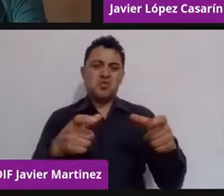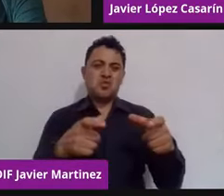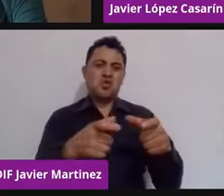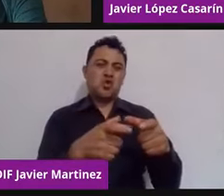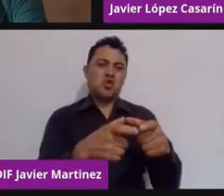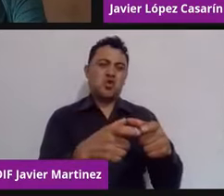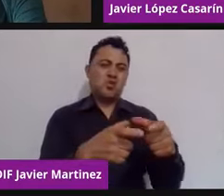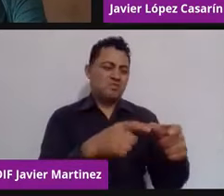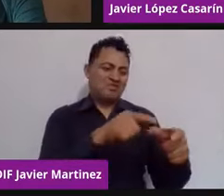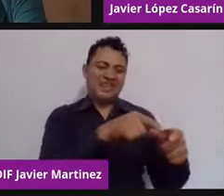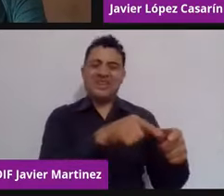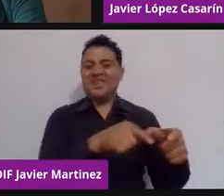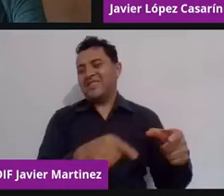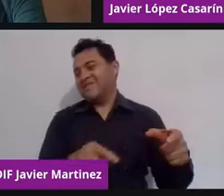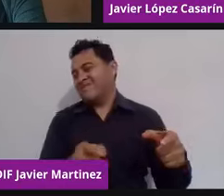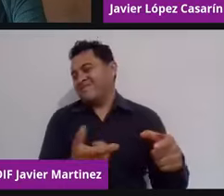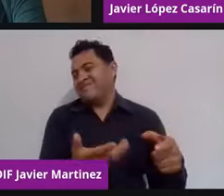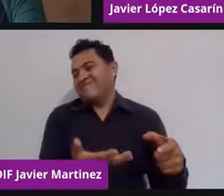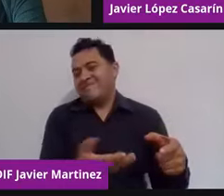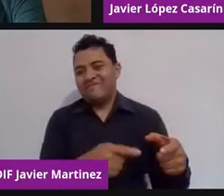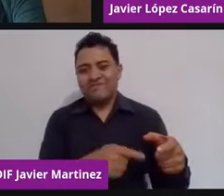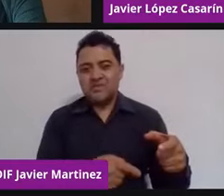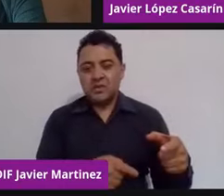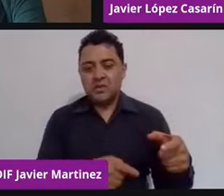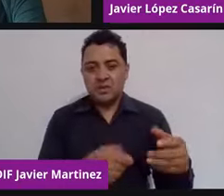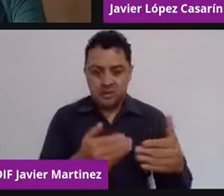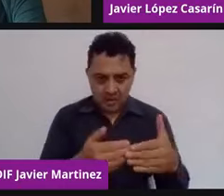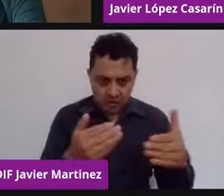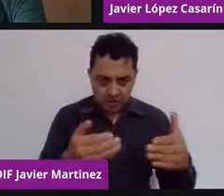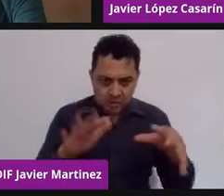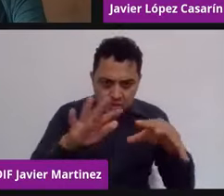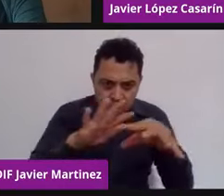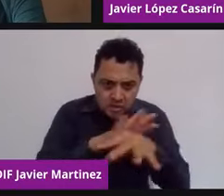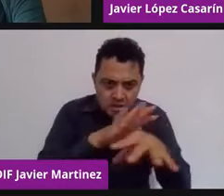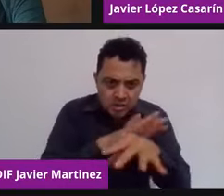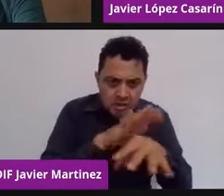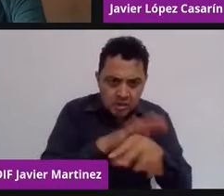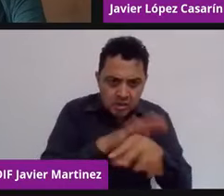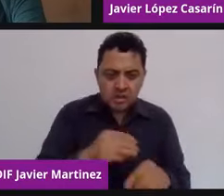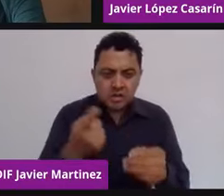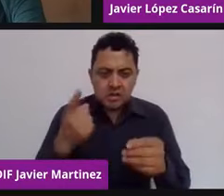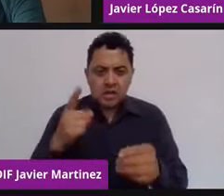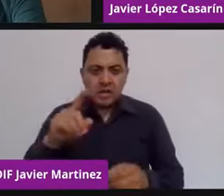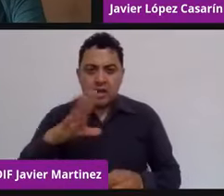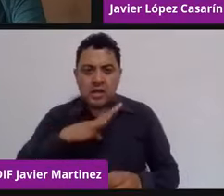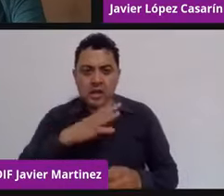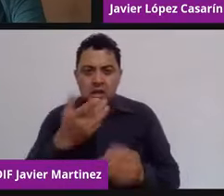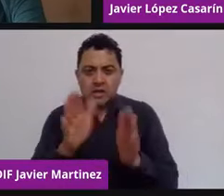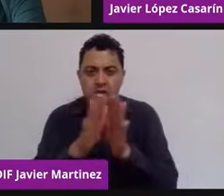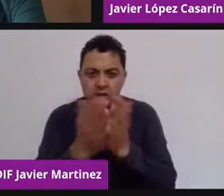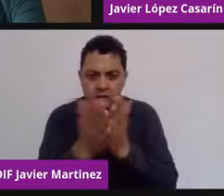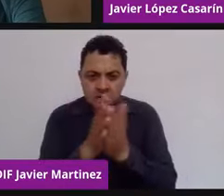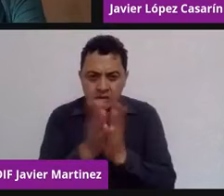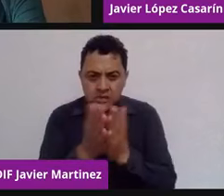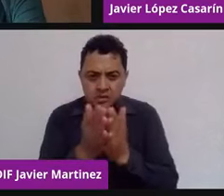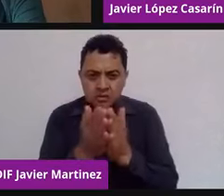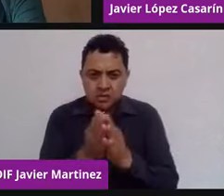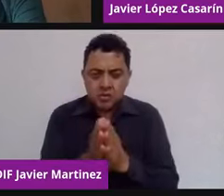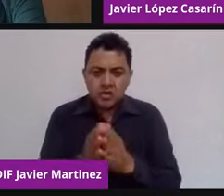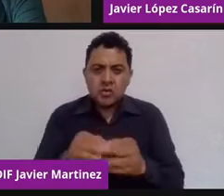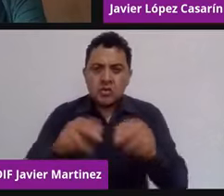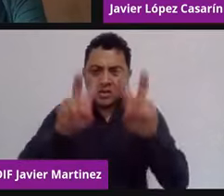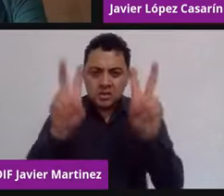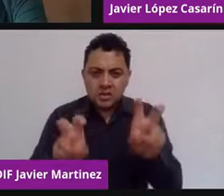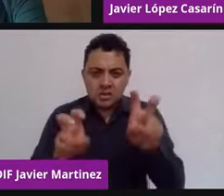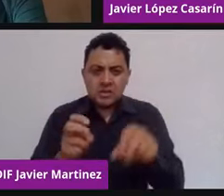señalaba que valdría la pena leer el libro para quienes no lo han hecho de la tercera ola de Alvin